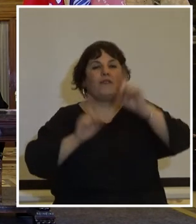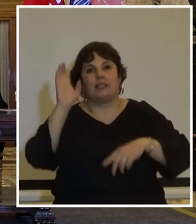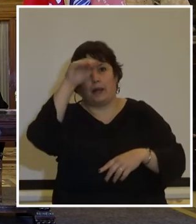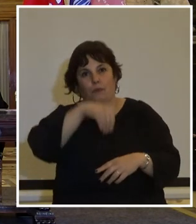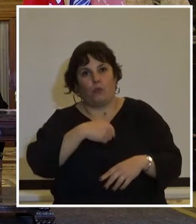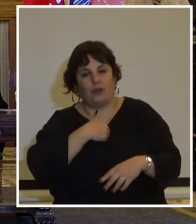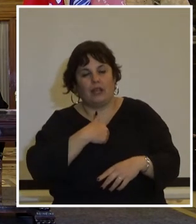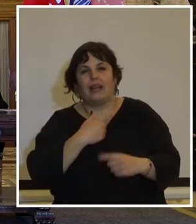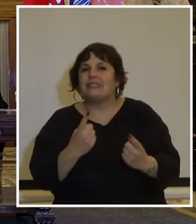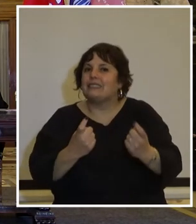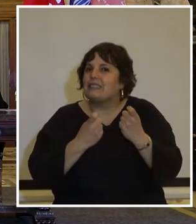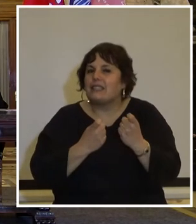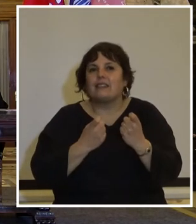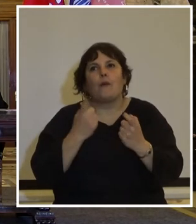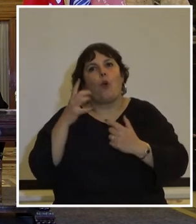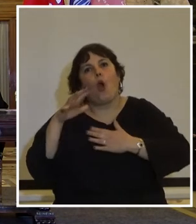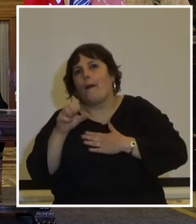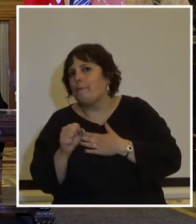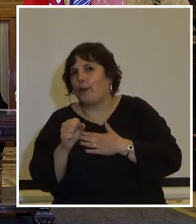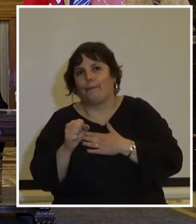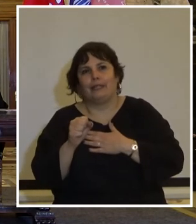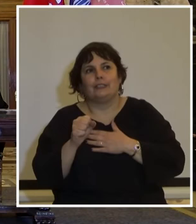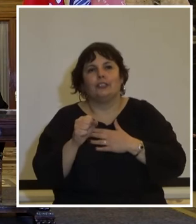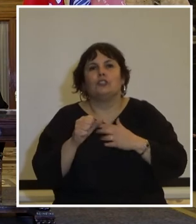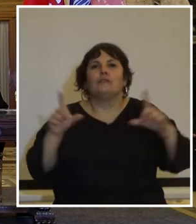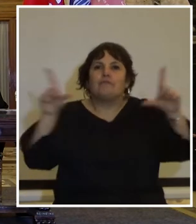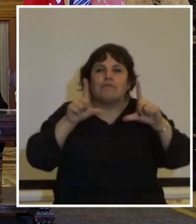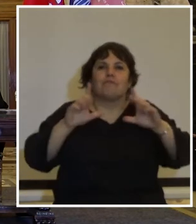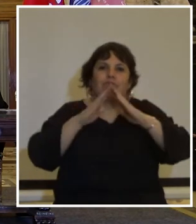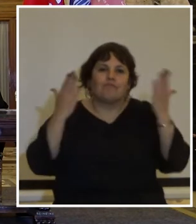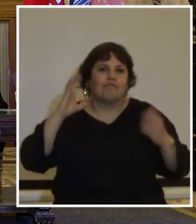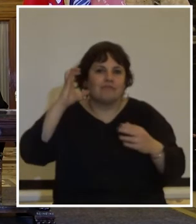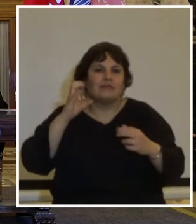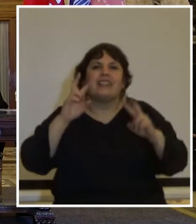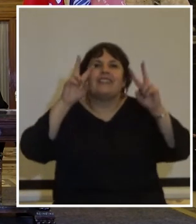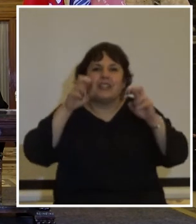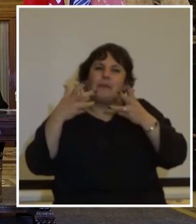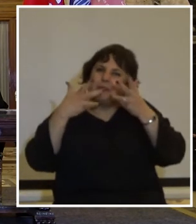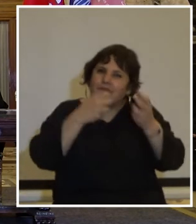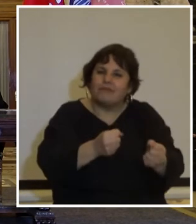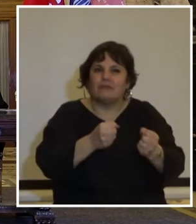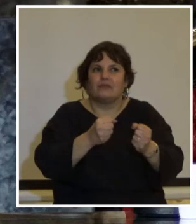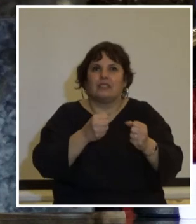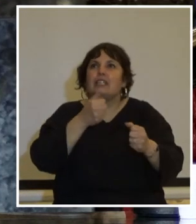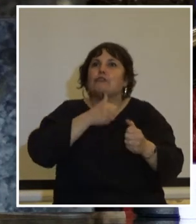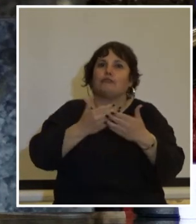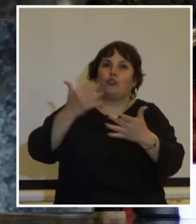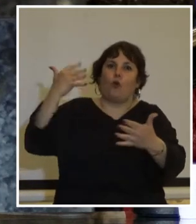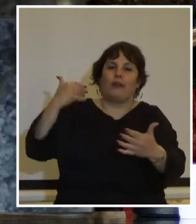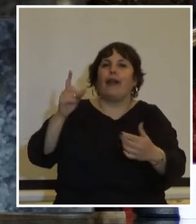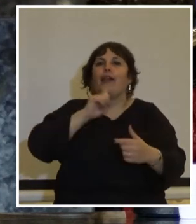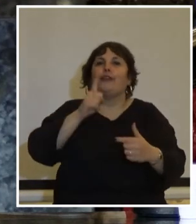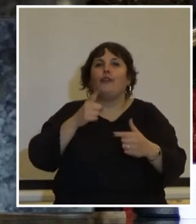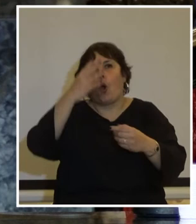república necesitamos un compromiso por parte de los medios de comunicación con causas que forman parte de nuestra historia para no